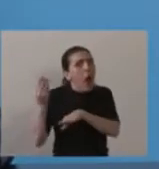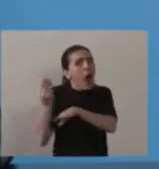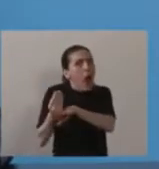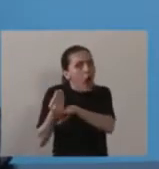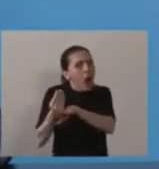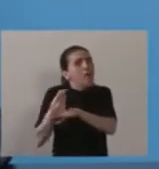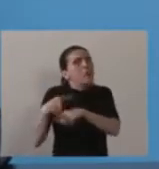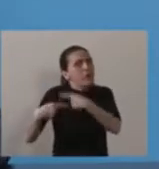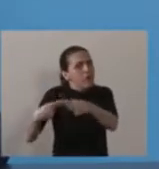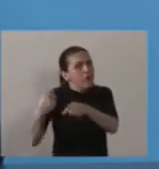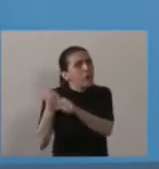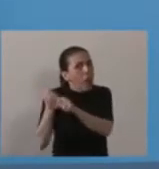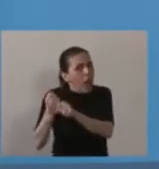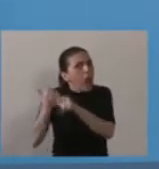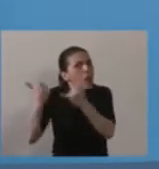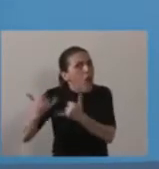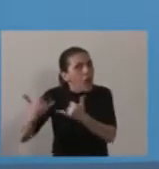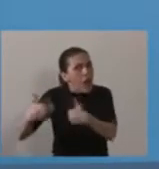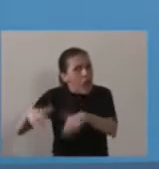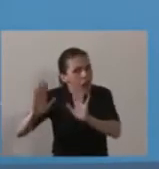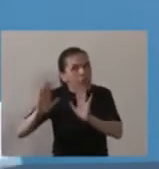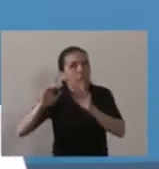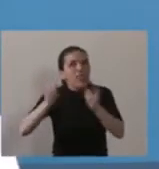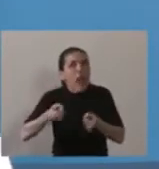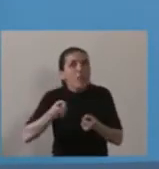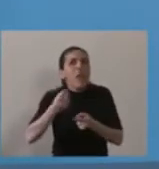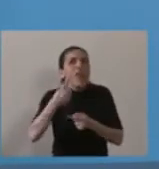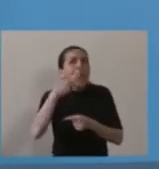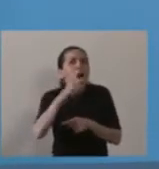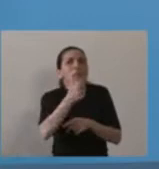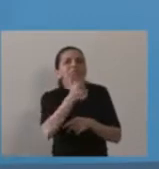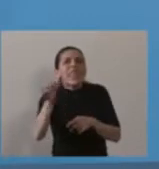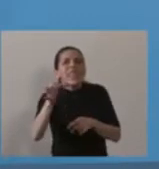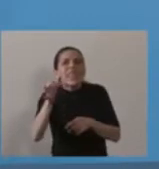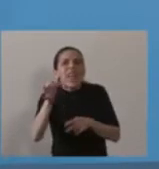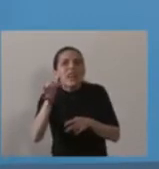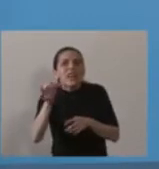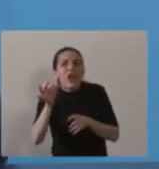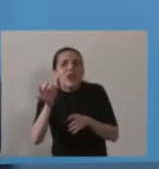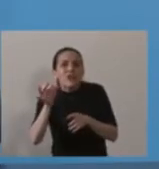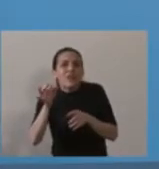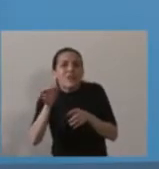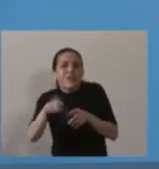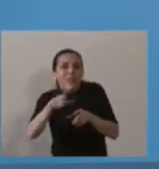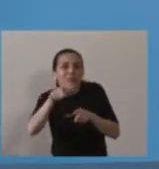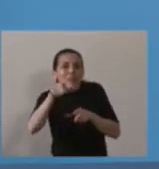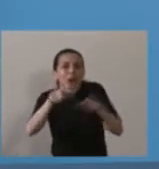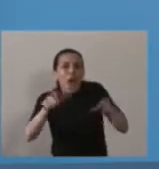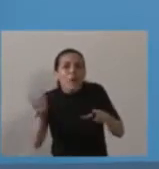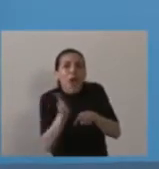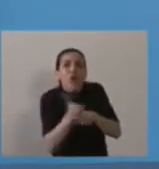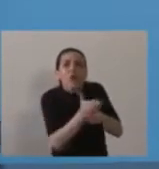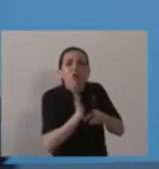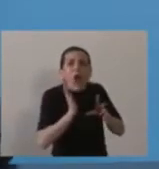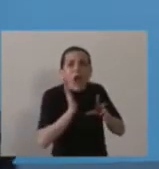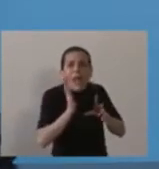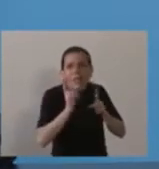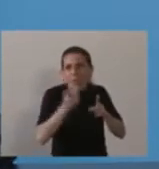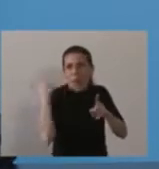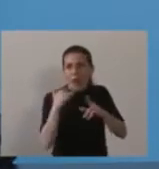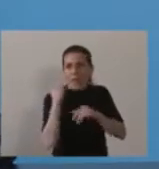y también a los 2.600 productores de los que antes hablé.